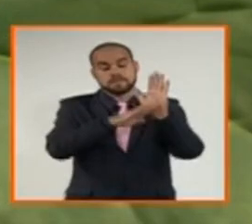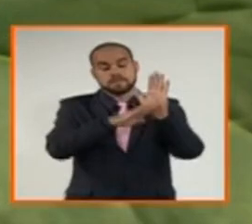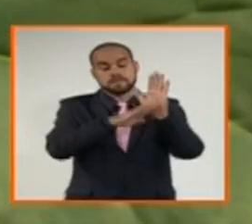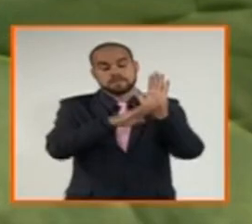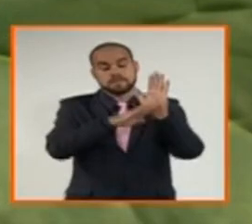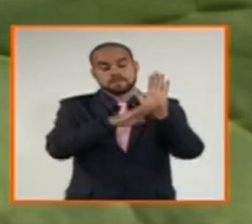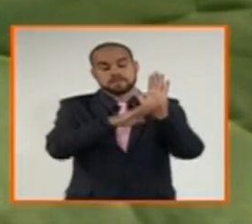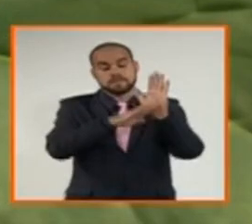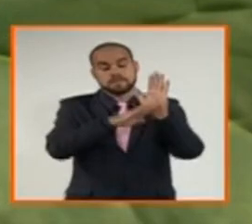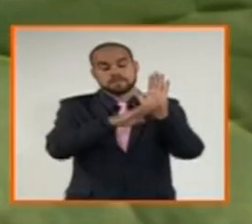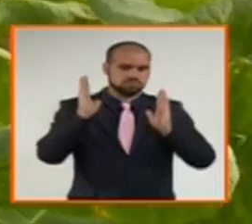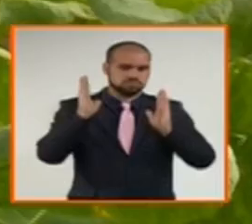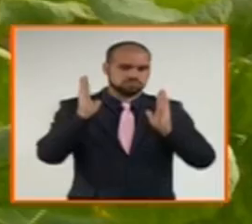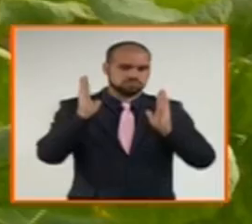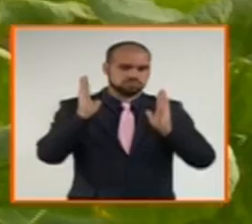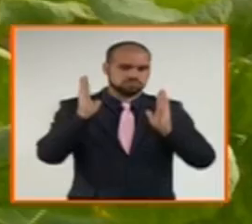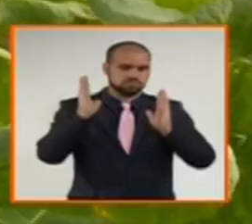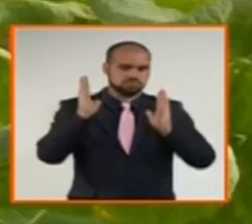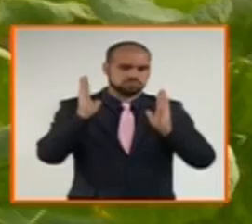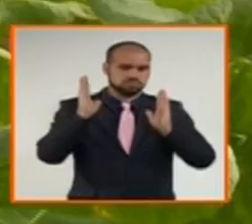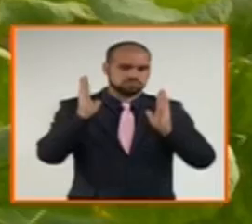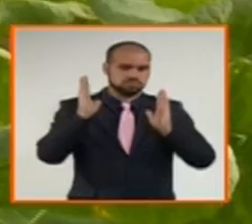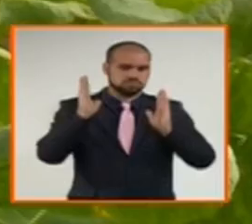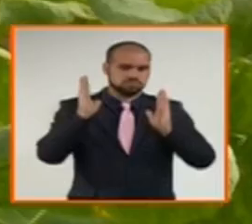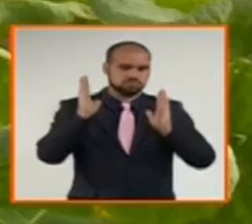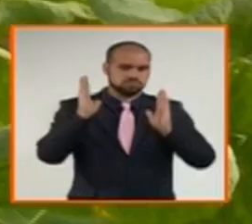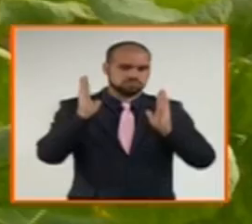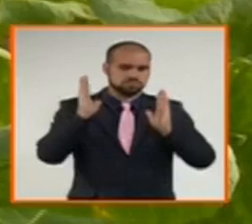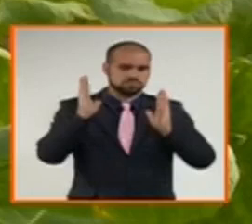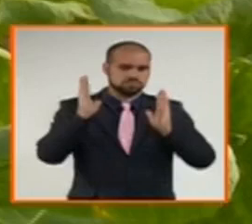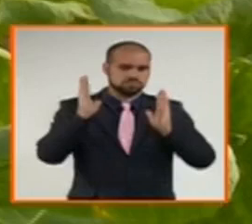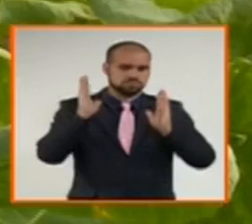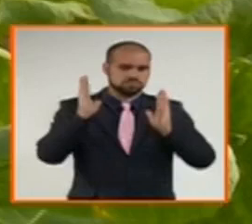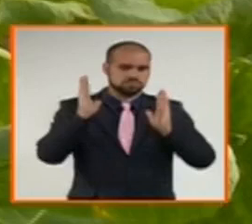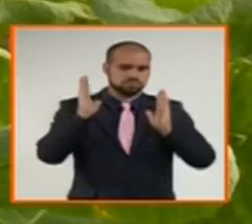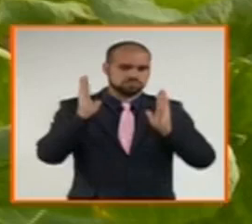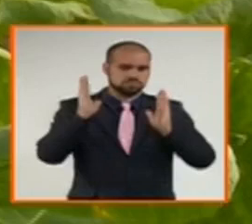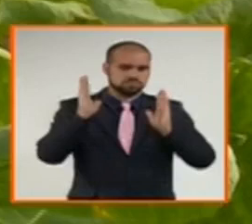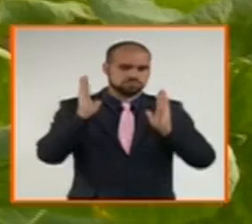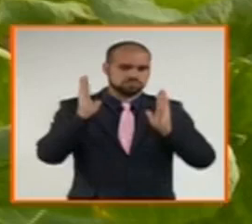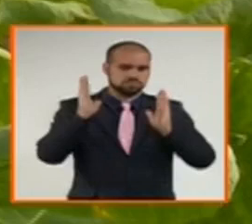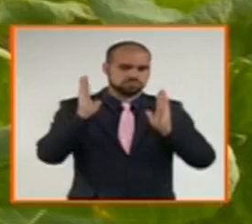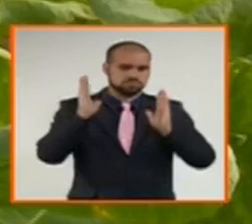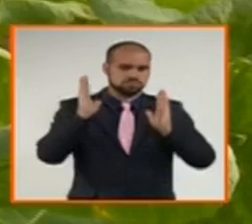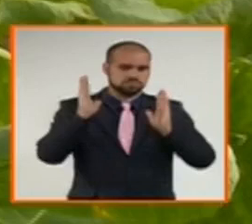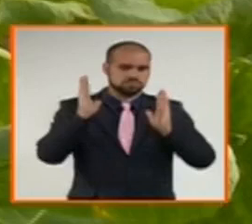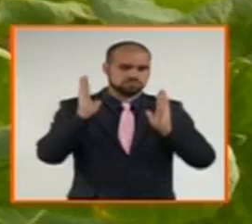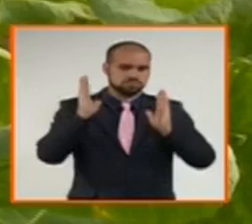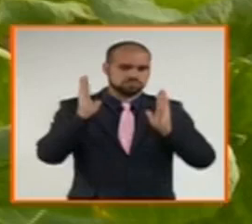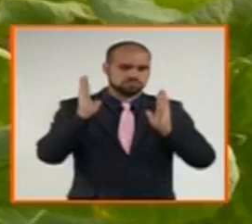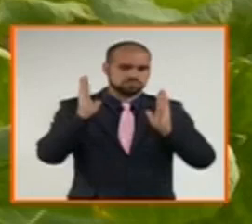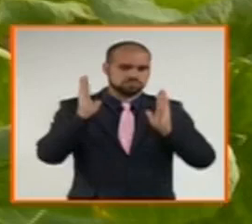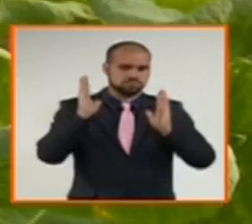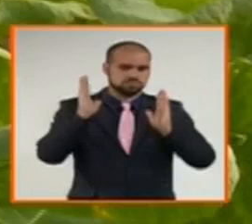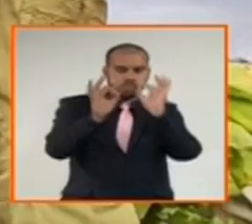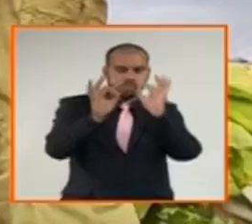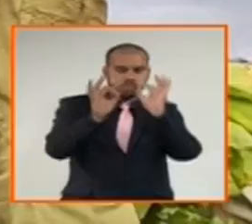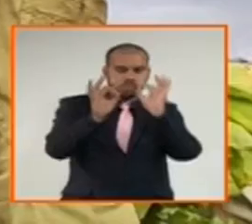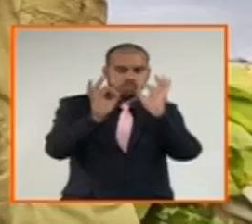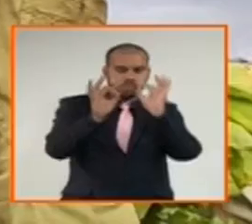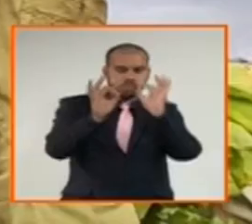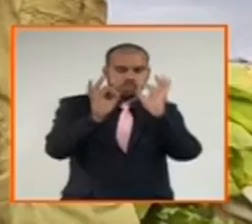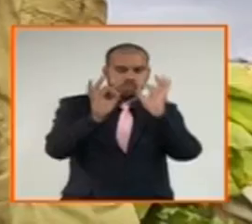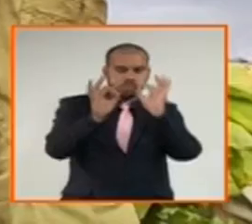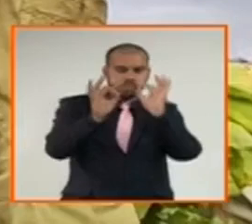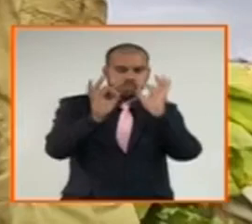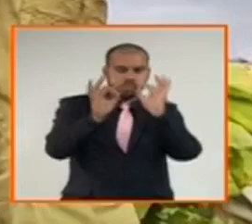en esta cooperativa. Luego tocará a sus trabajadores dar continuidad a la aplicación de las medidas para incrementar los rendimientos